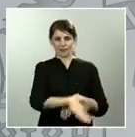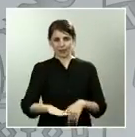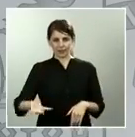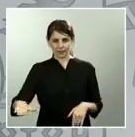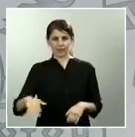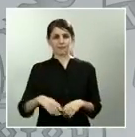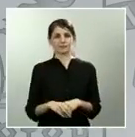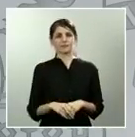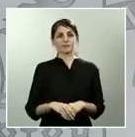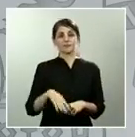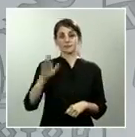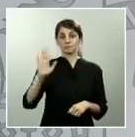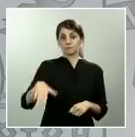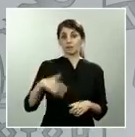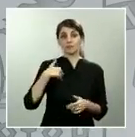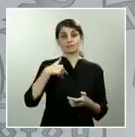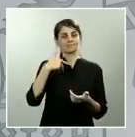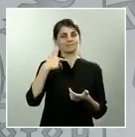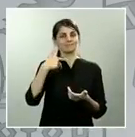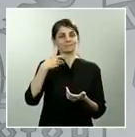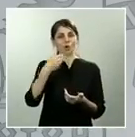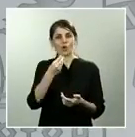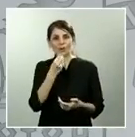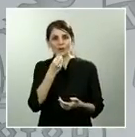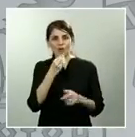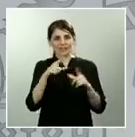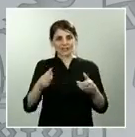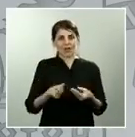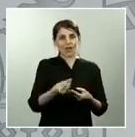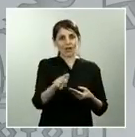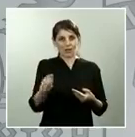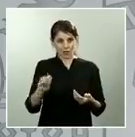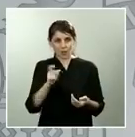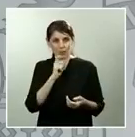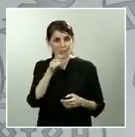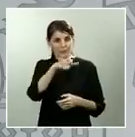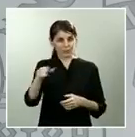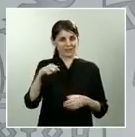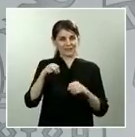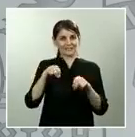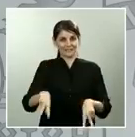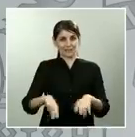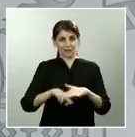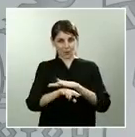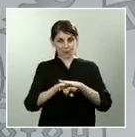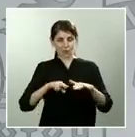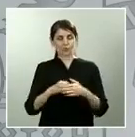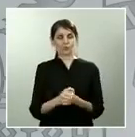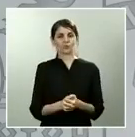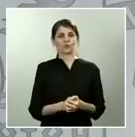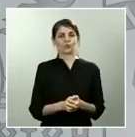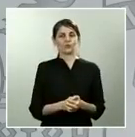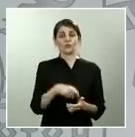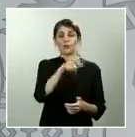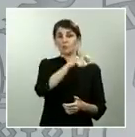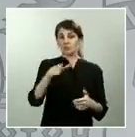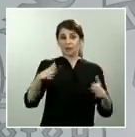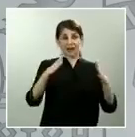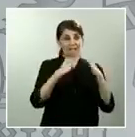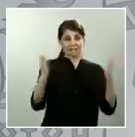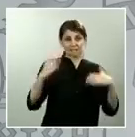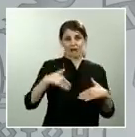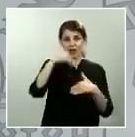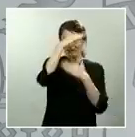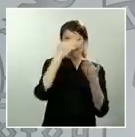aquellas personas que tienen menos recursos, también el atender a las personas sin hogar, evidentemente, ha habido que preservar